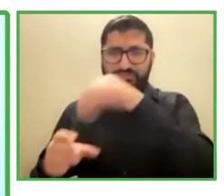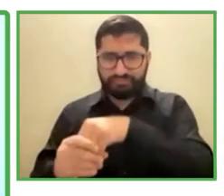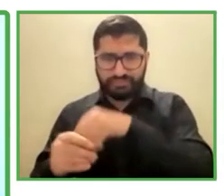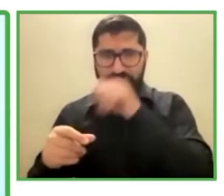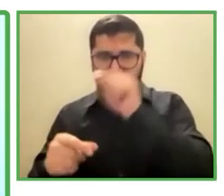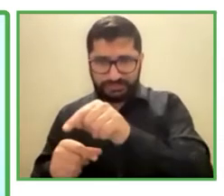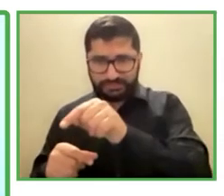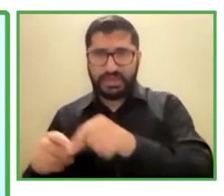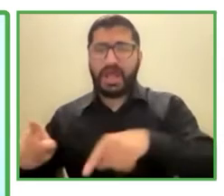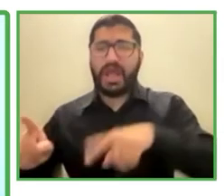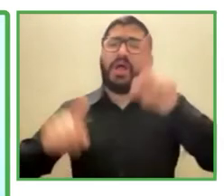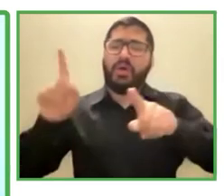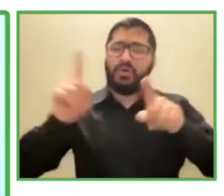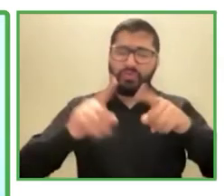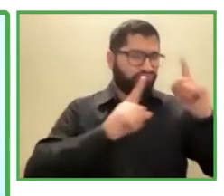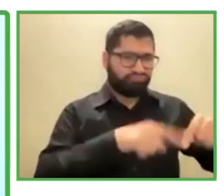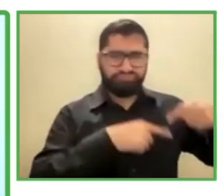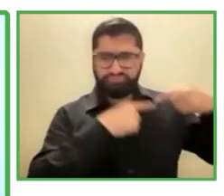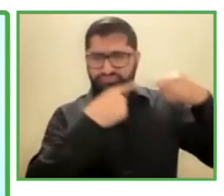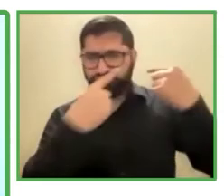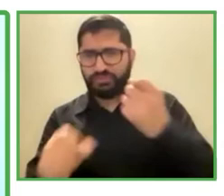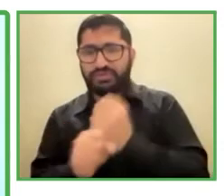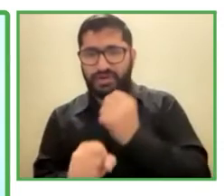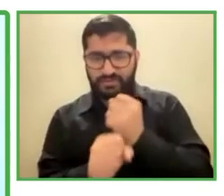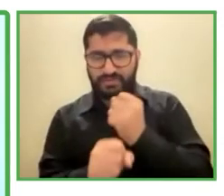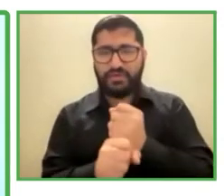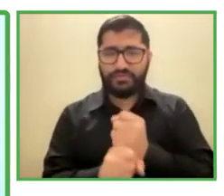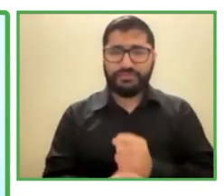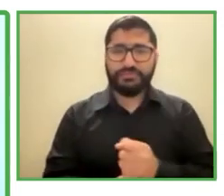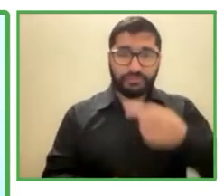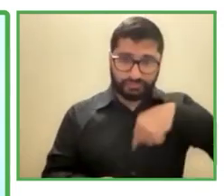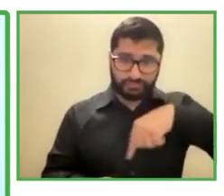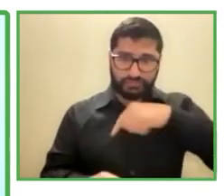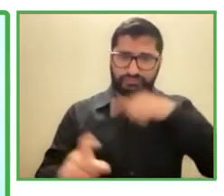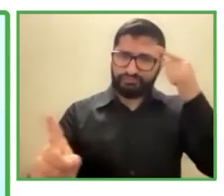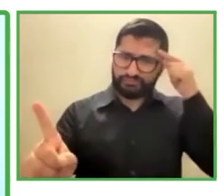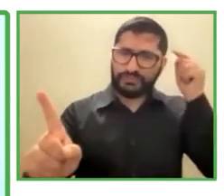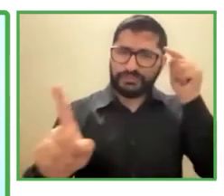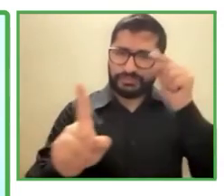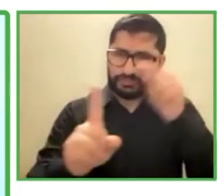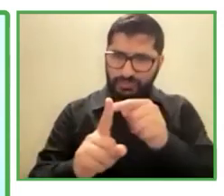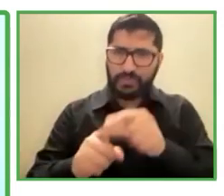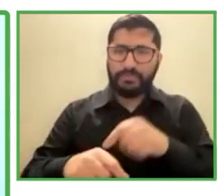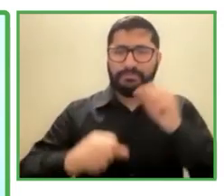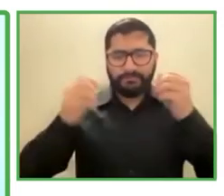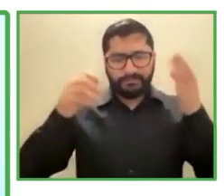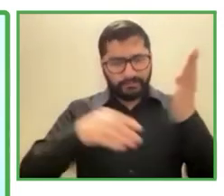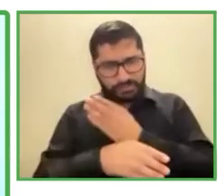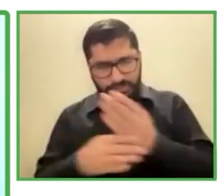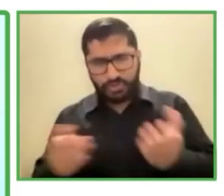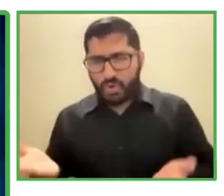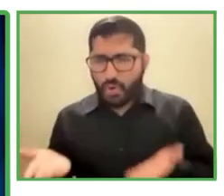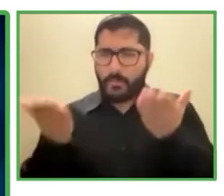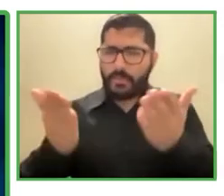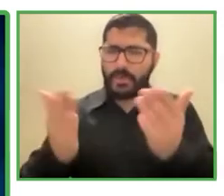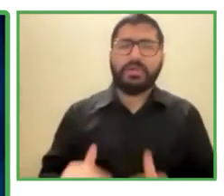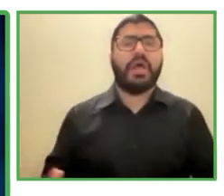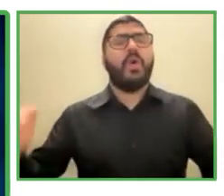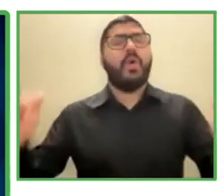tenemos el propósito de ser una empresa que contribuye a la igualdad de oportunidades eso para nosotros es tremendamente importante